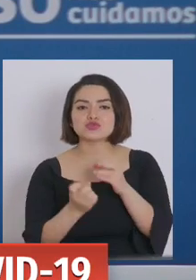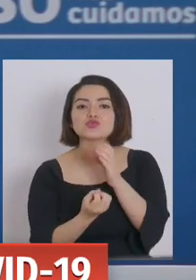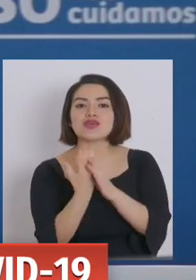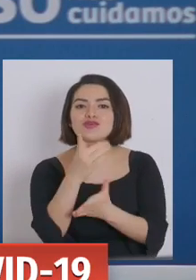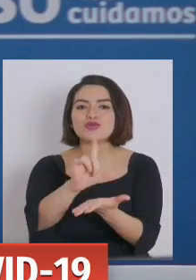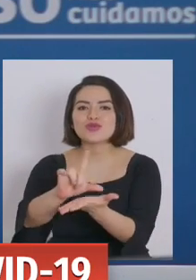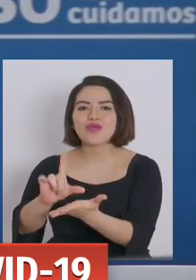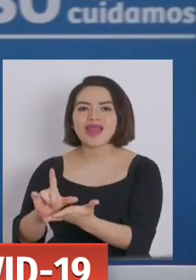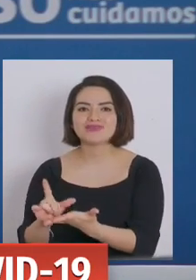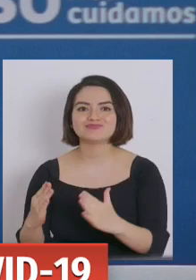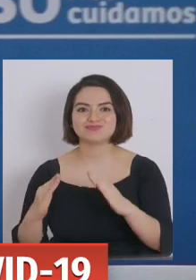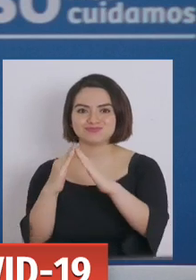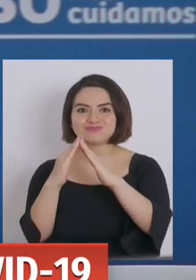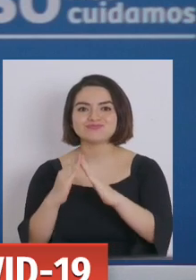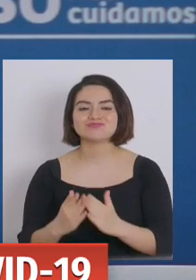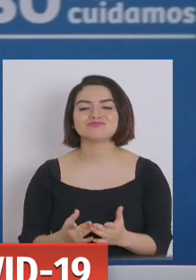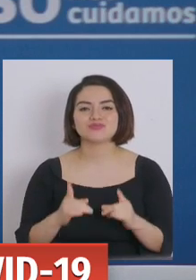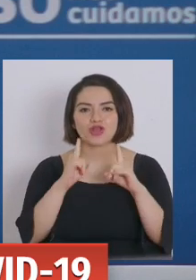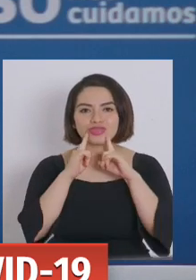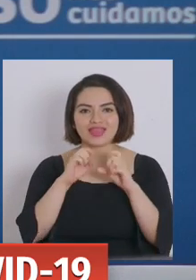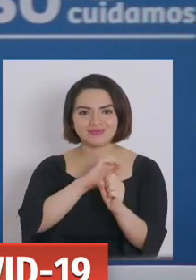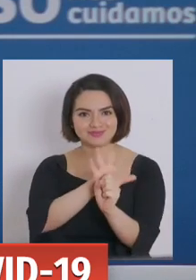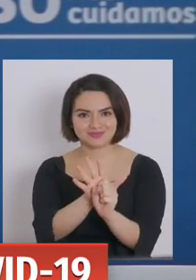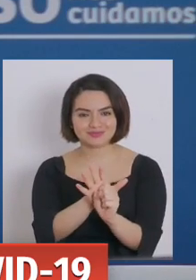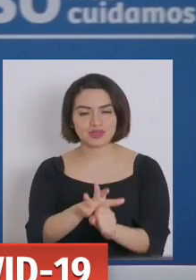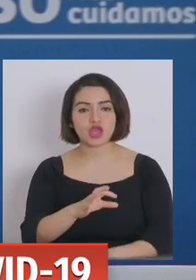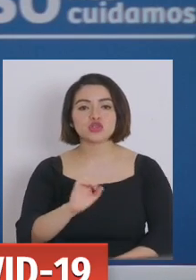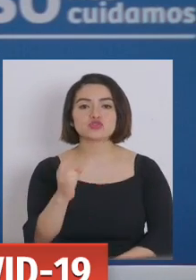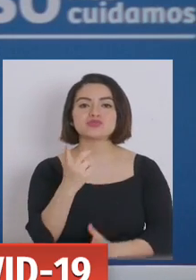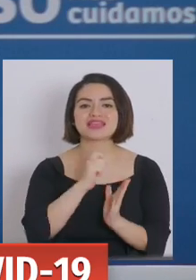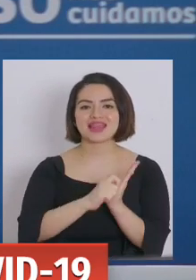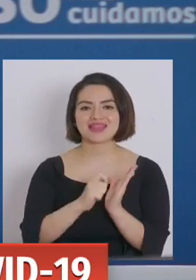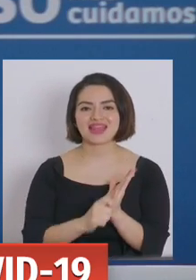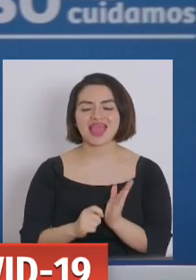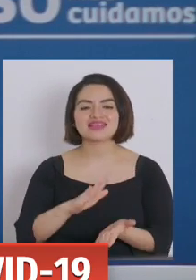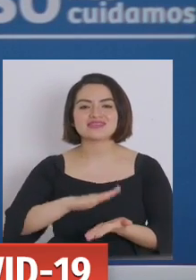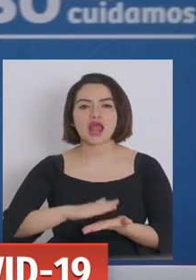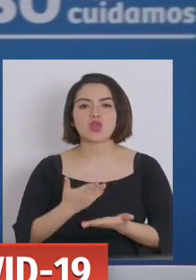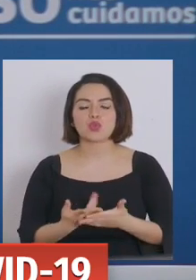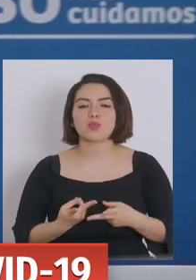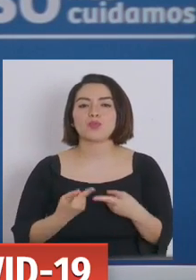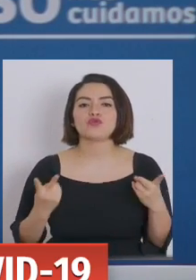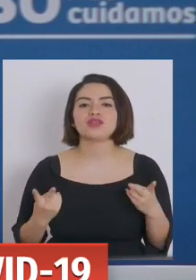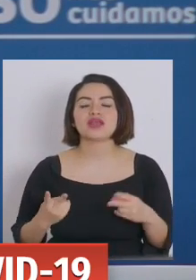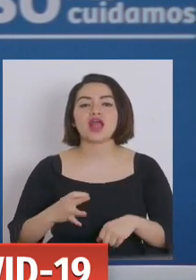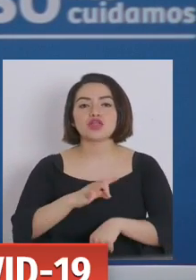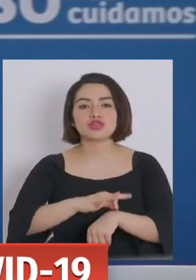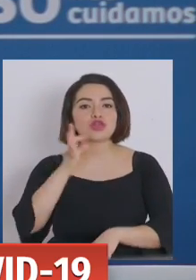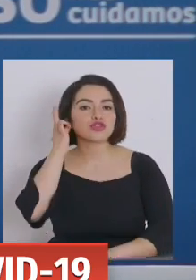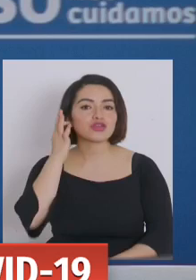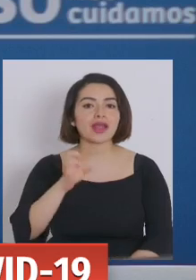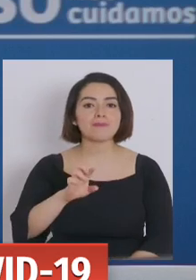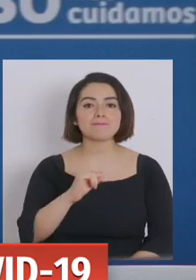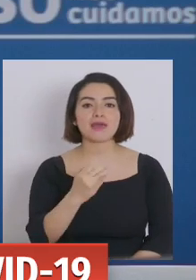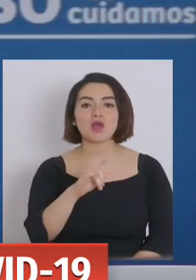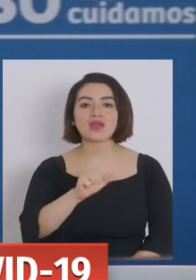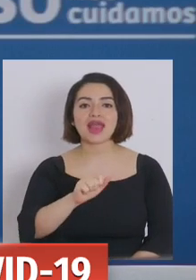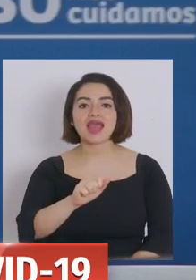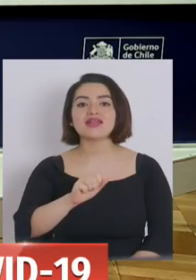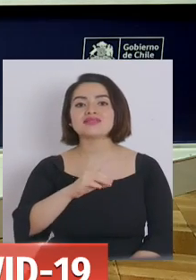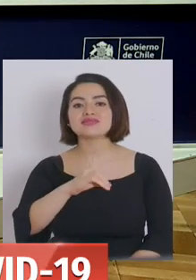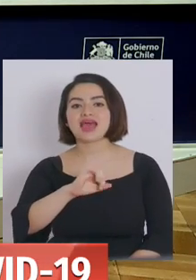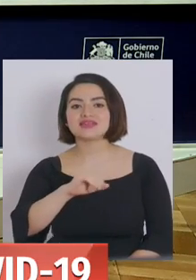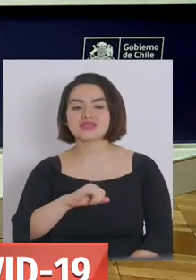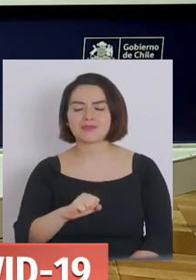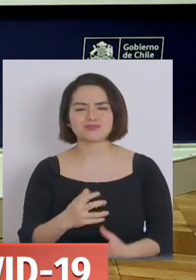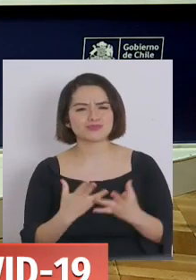residencias en el último tiempo, escucharemos a la subsecretaria de Salud Pública, doctora Paula Daza. Doctora Daza, por favor.